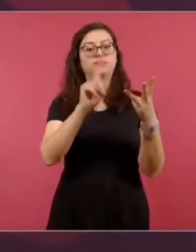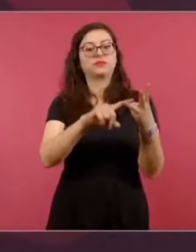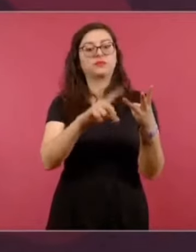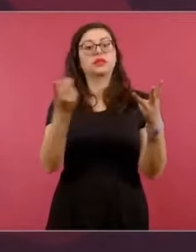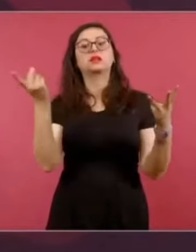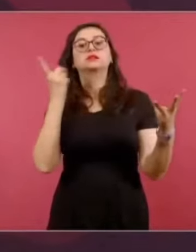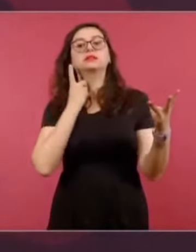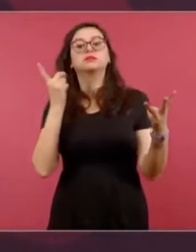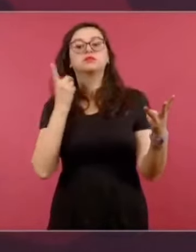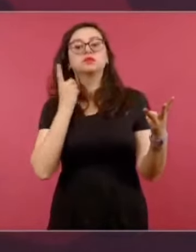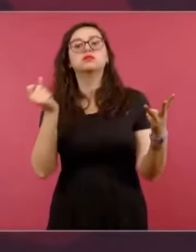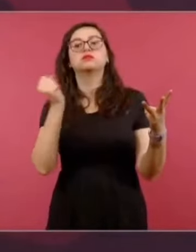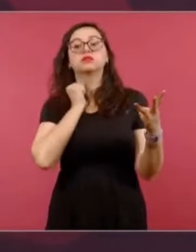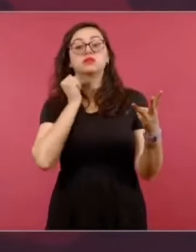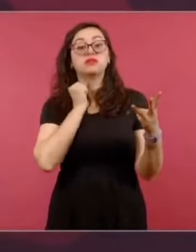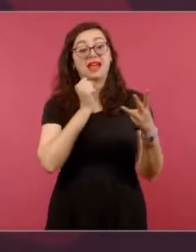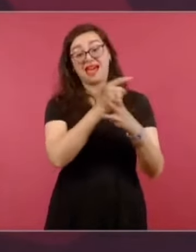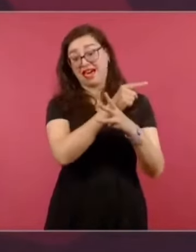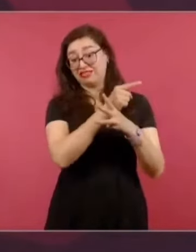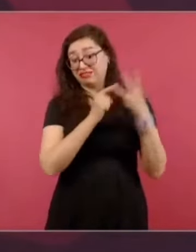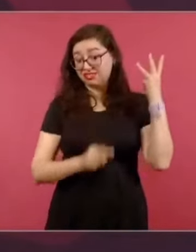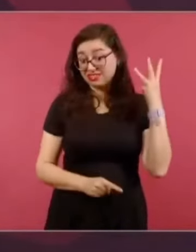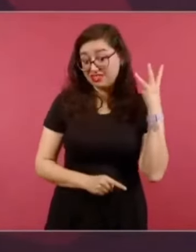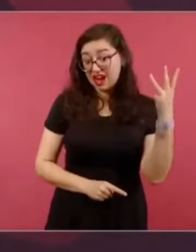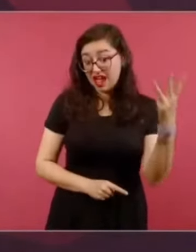los tres poderes en ese entonces.